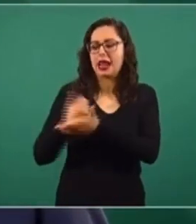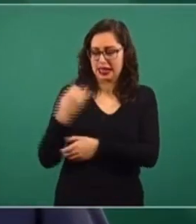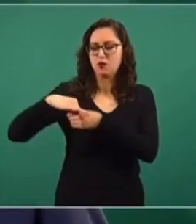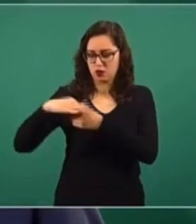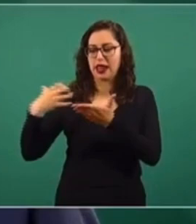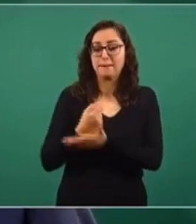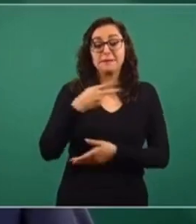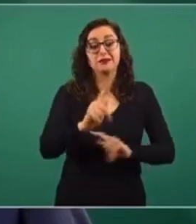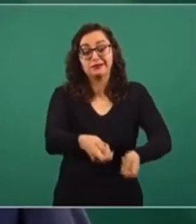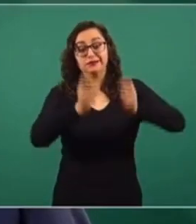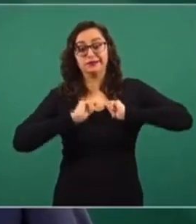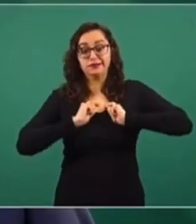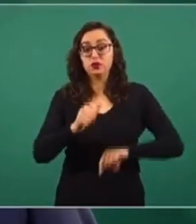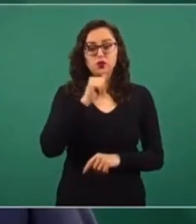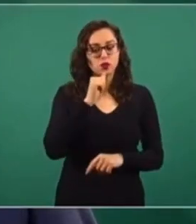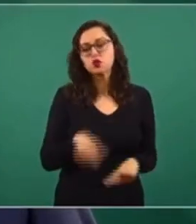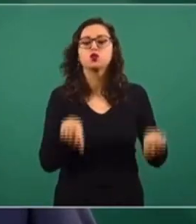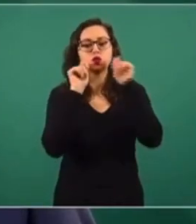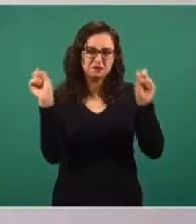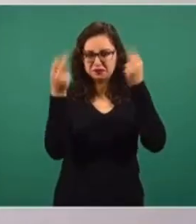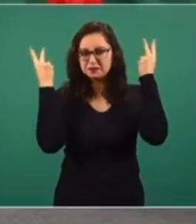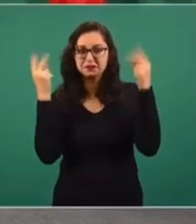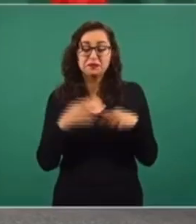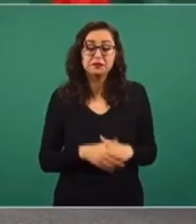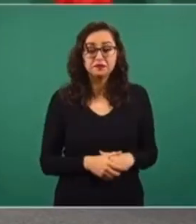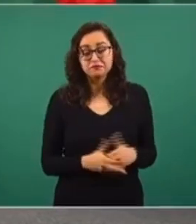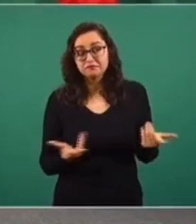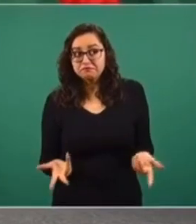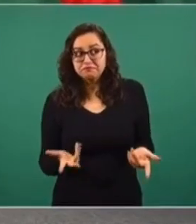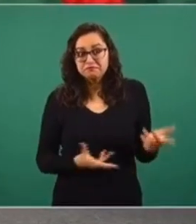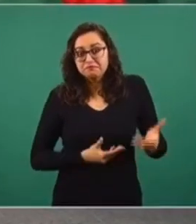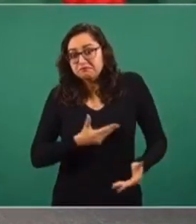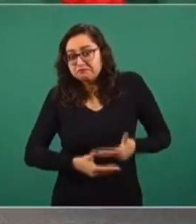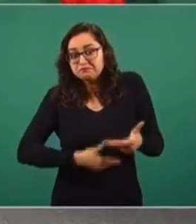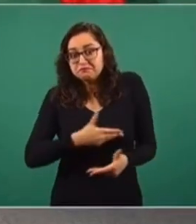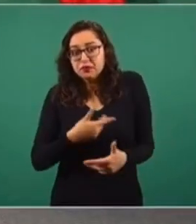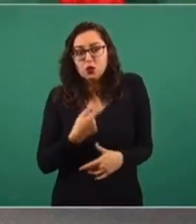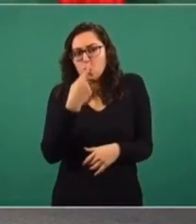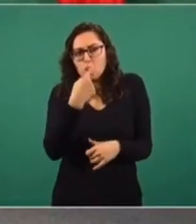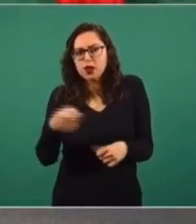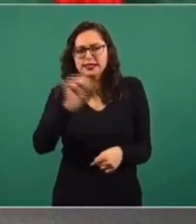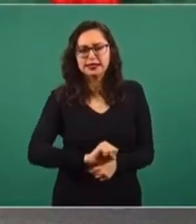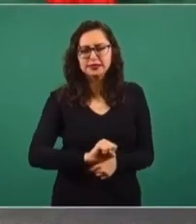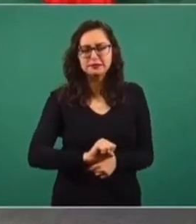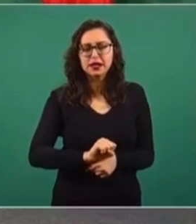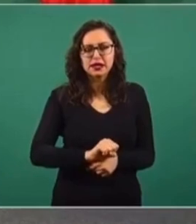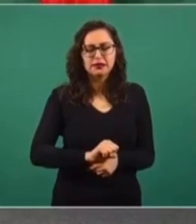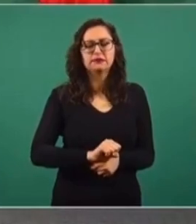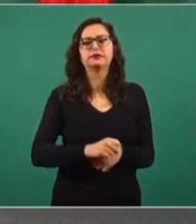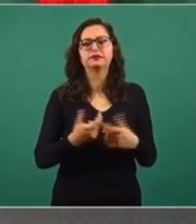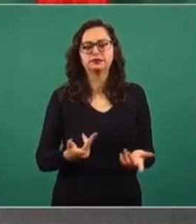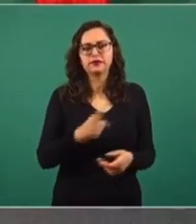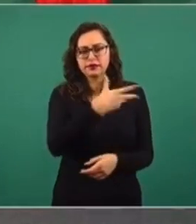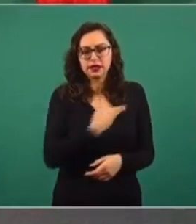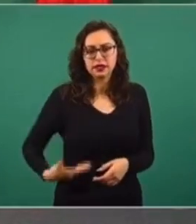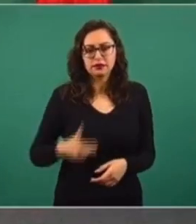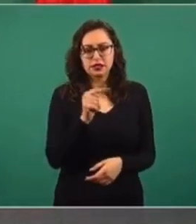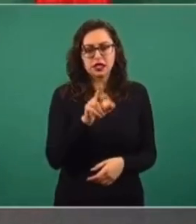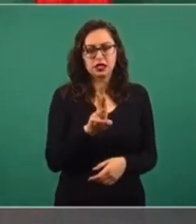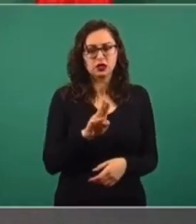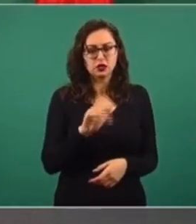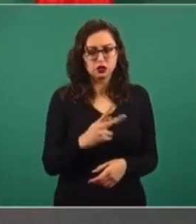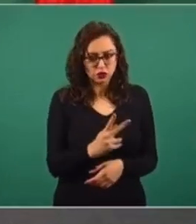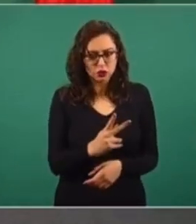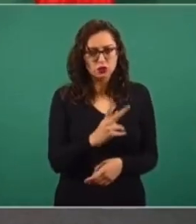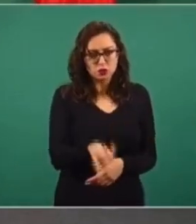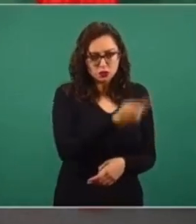redactado. El capítulo energético. A la semana hicieron una consulta al presidente Trump y él